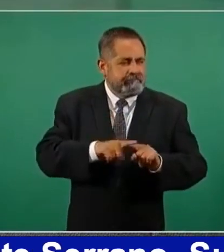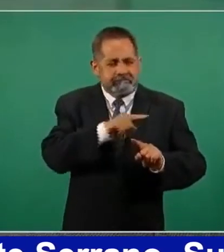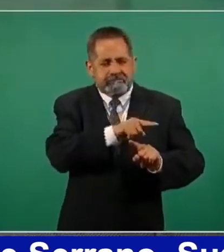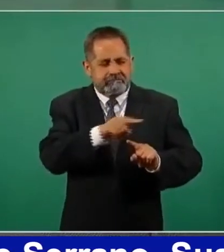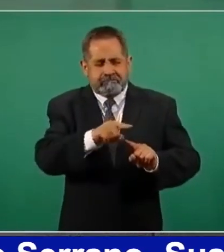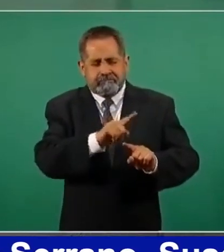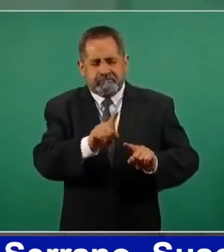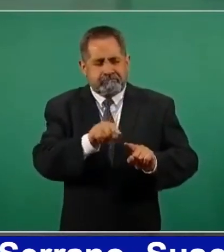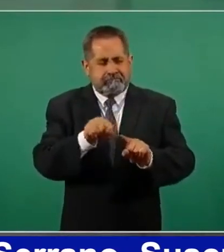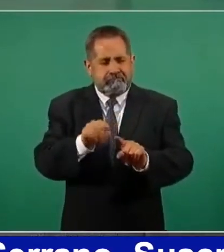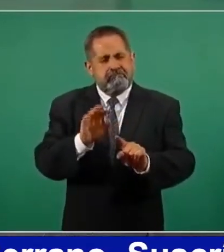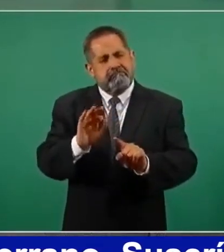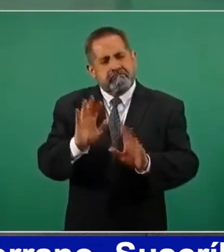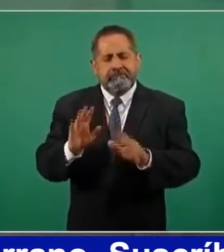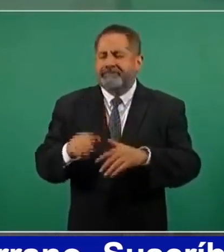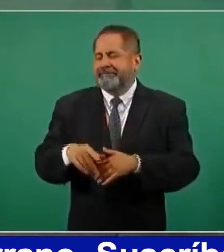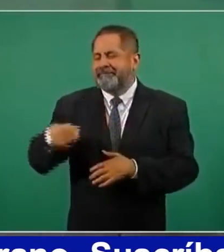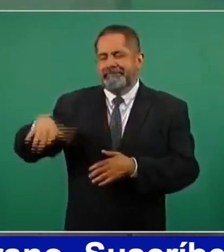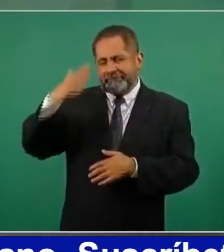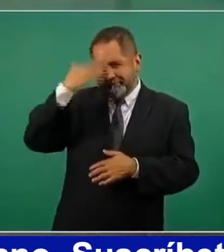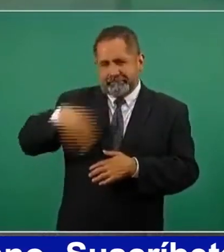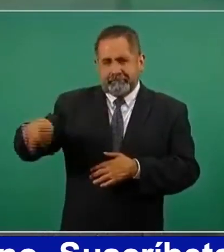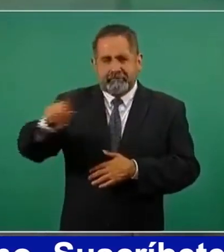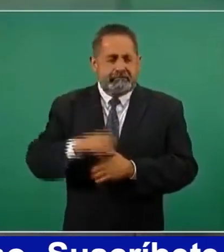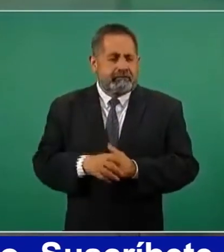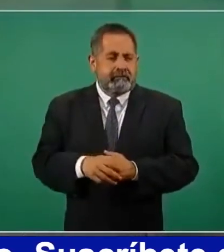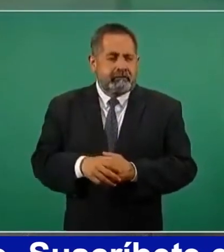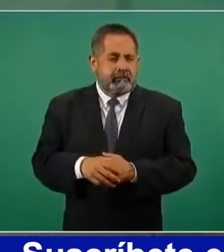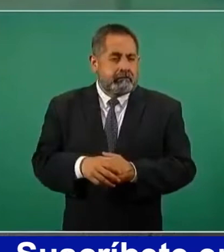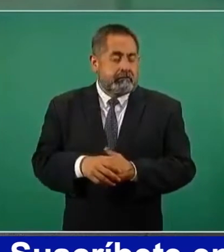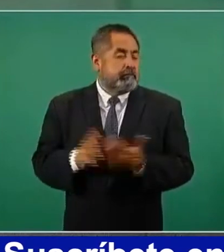Si no fuese eso, no, pues ya nosotros